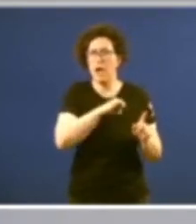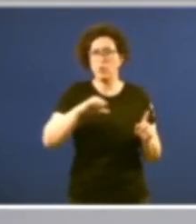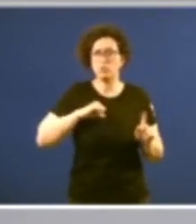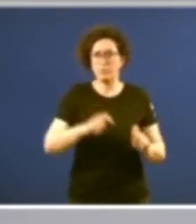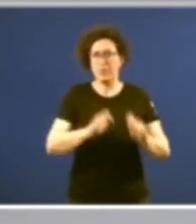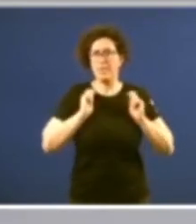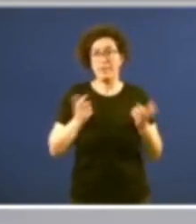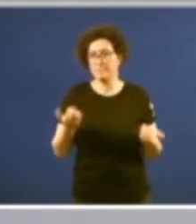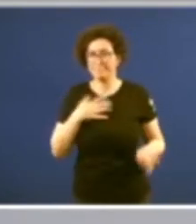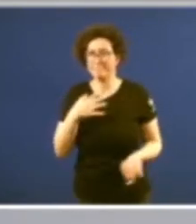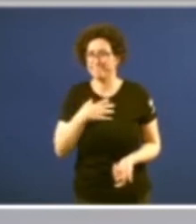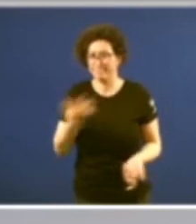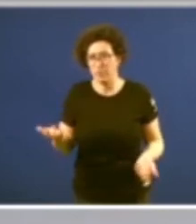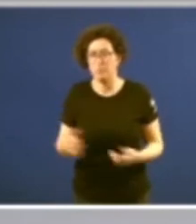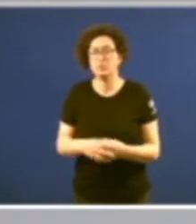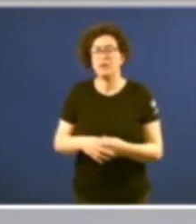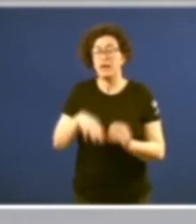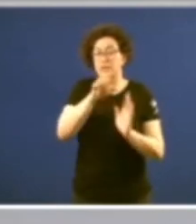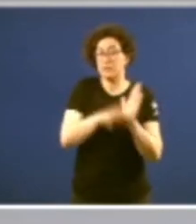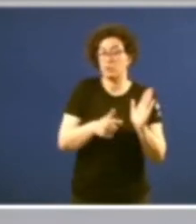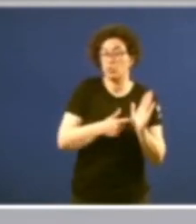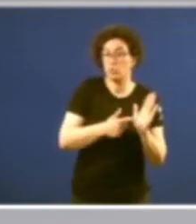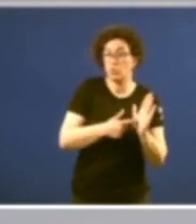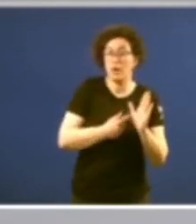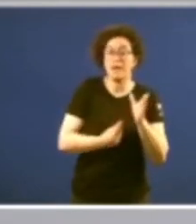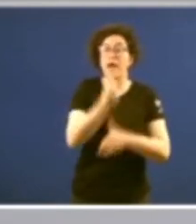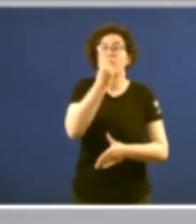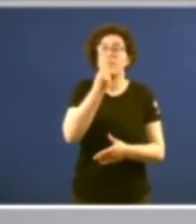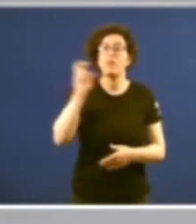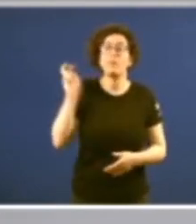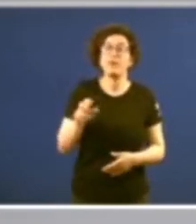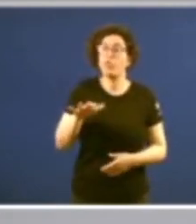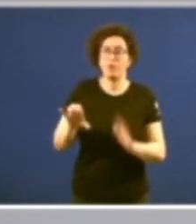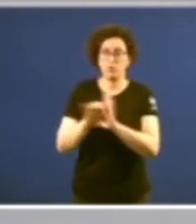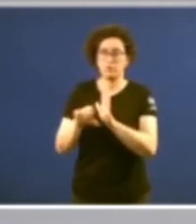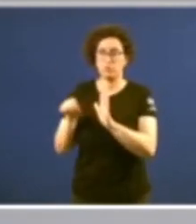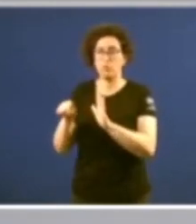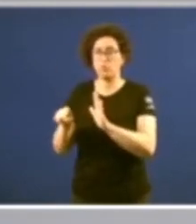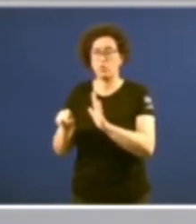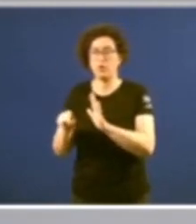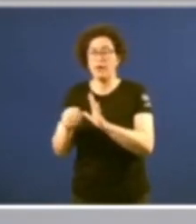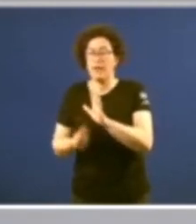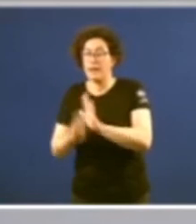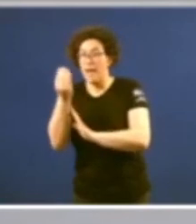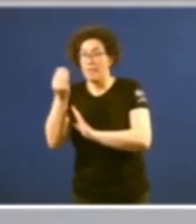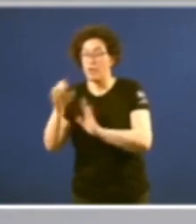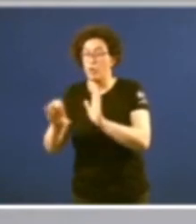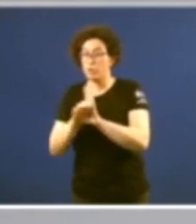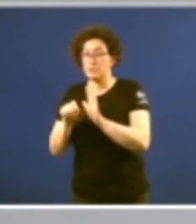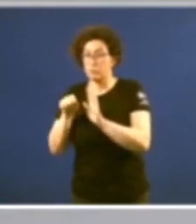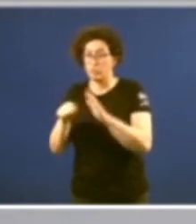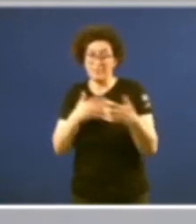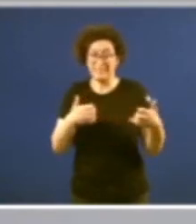garantiza o Estatuto nace da Constitución en a partida do nacemento do texto constitucional